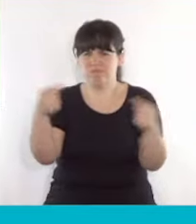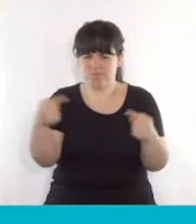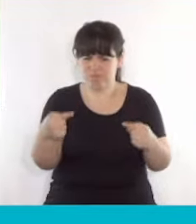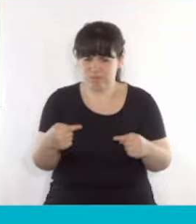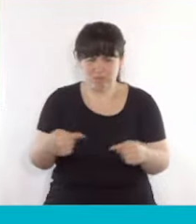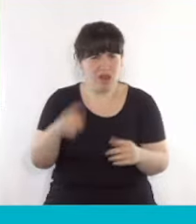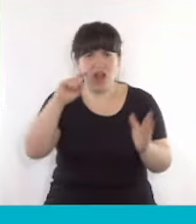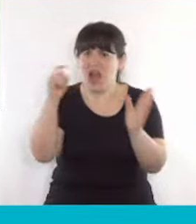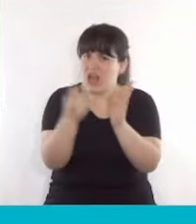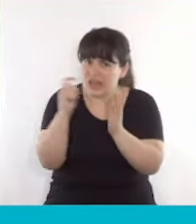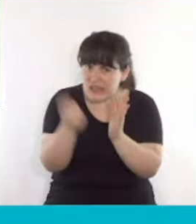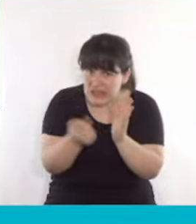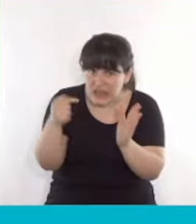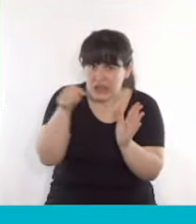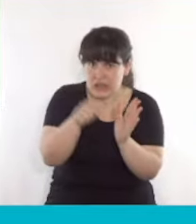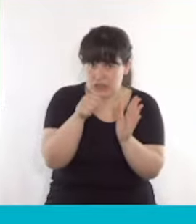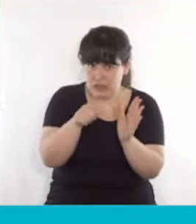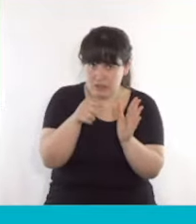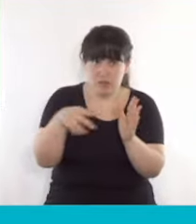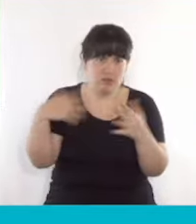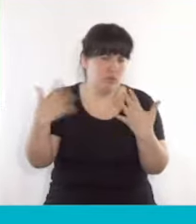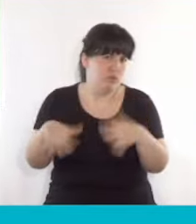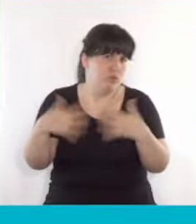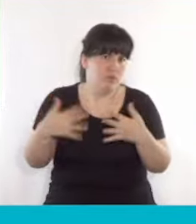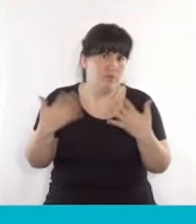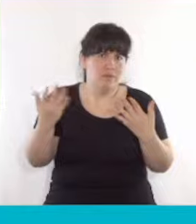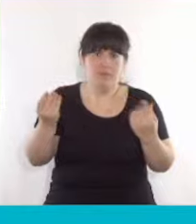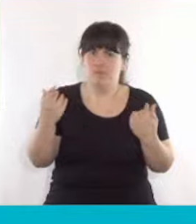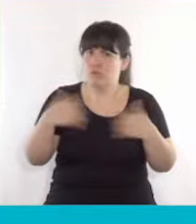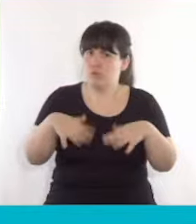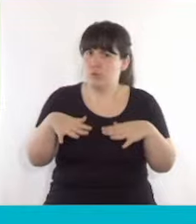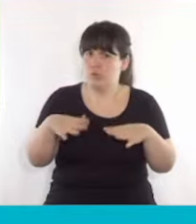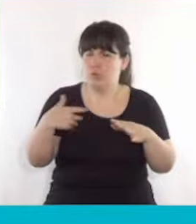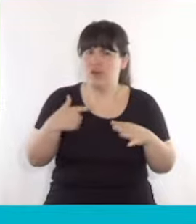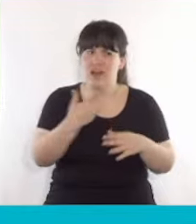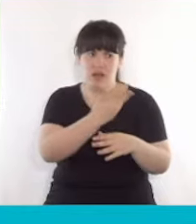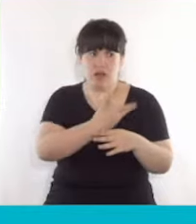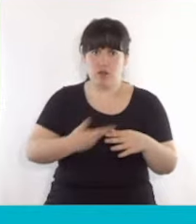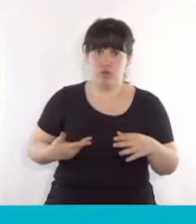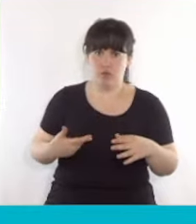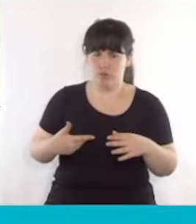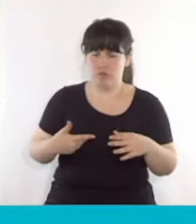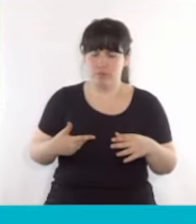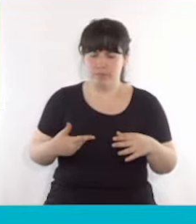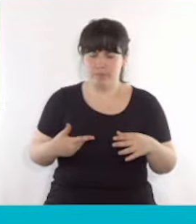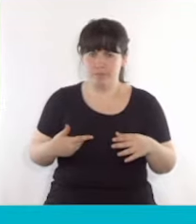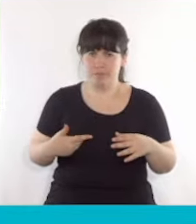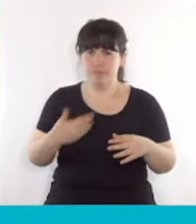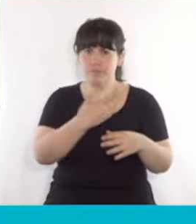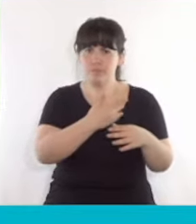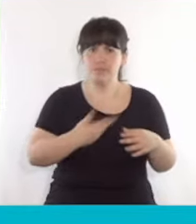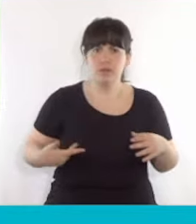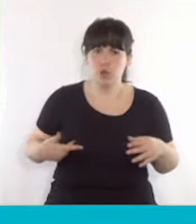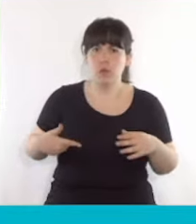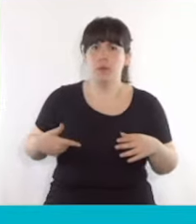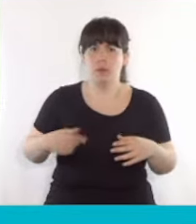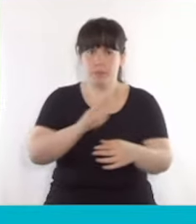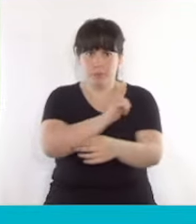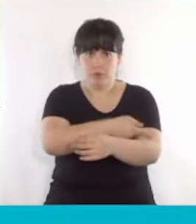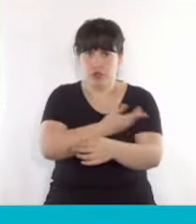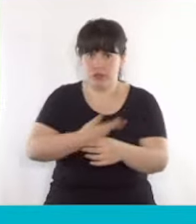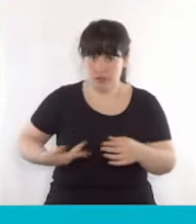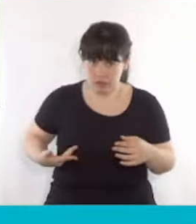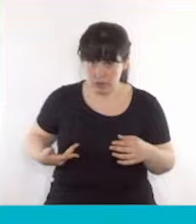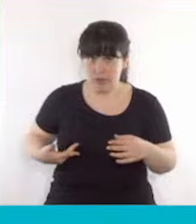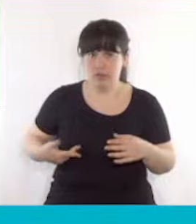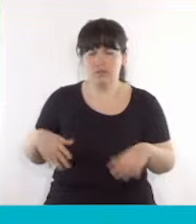ilegalidades y un sinnúmero de delegaciones de facultades al gobierno, al poder ejecutivo, que muchas